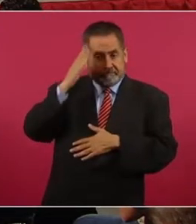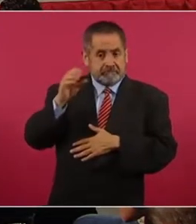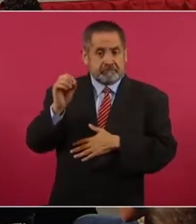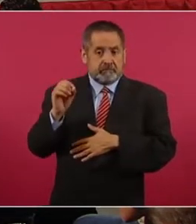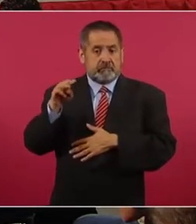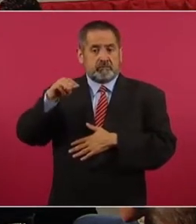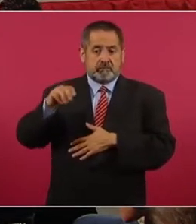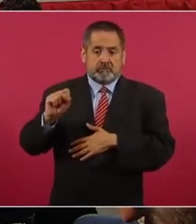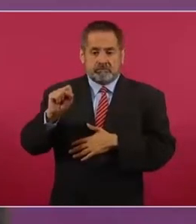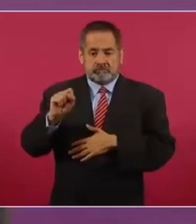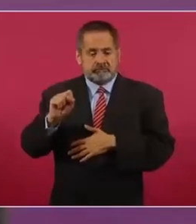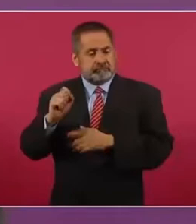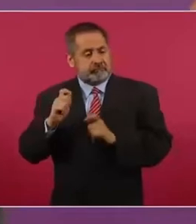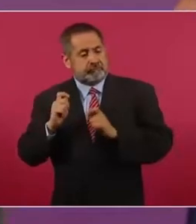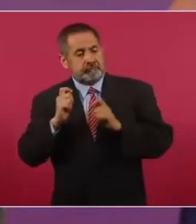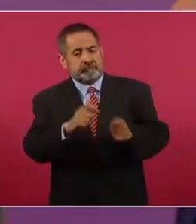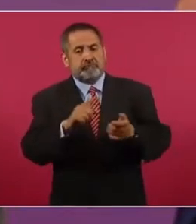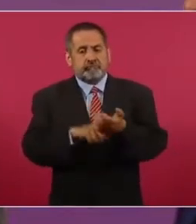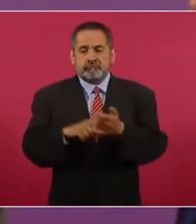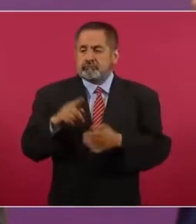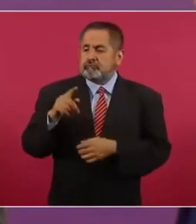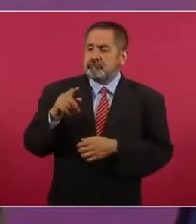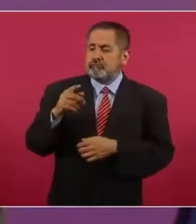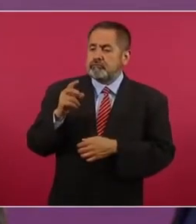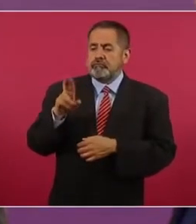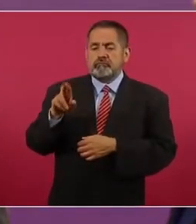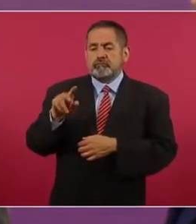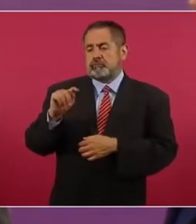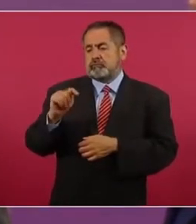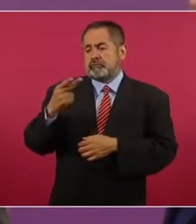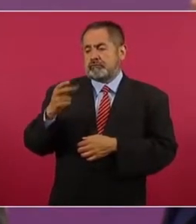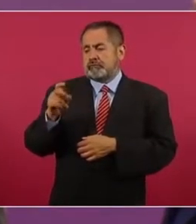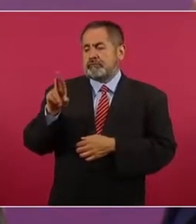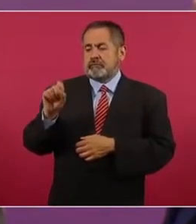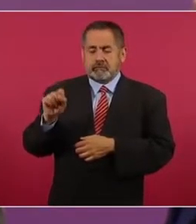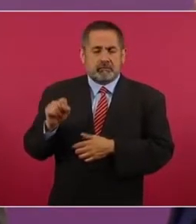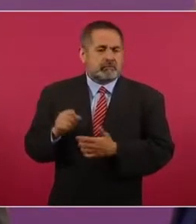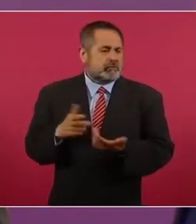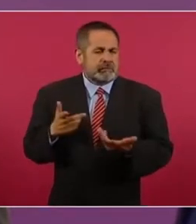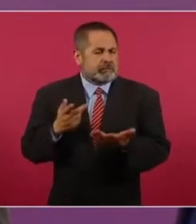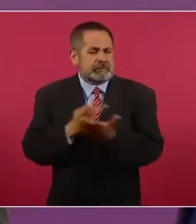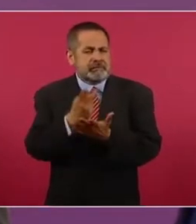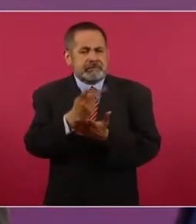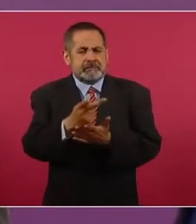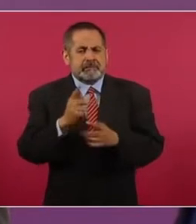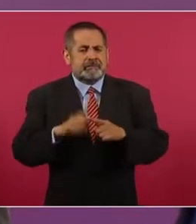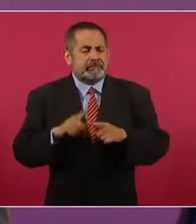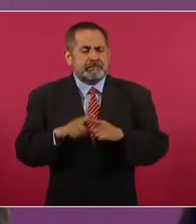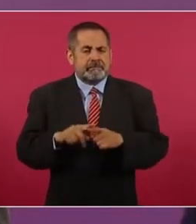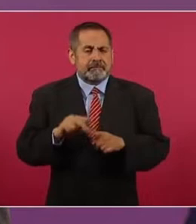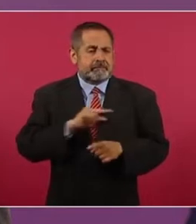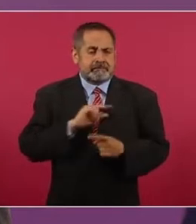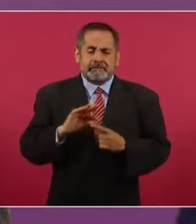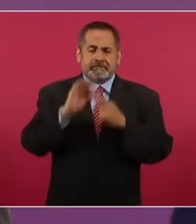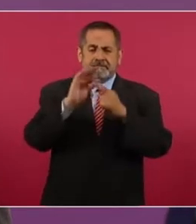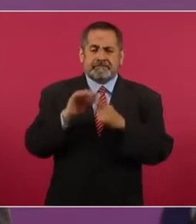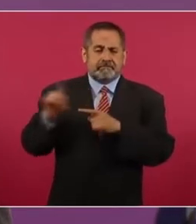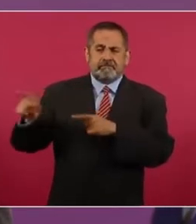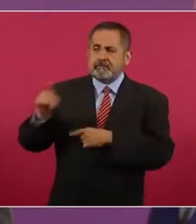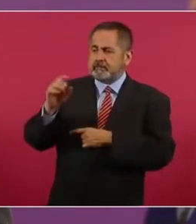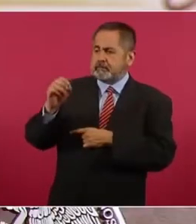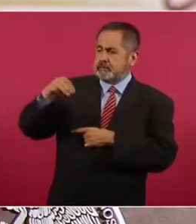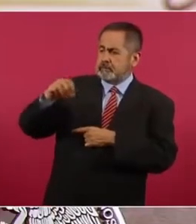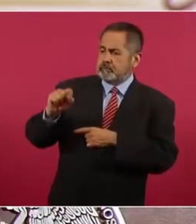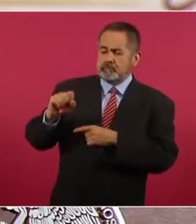Organización Mundial de la Salud, el doctor Tedros Grebeyesus. Este es un premio especial que emite el director de la